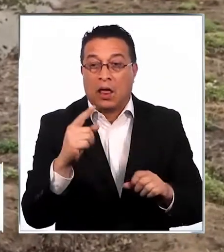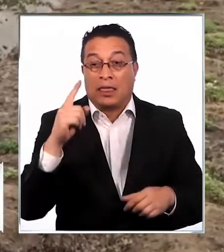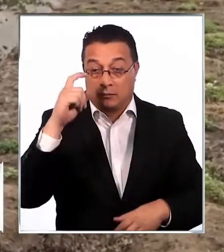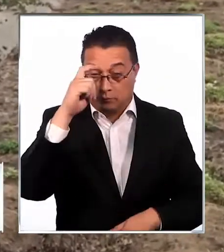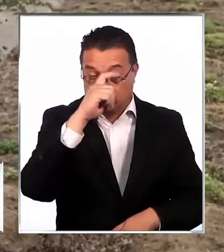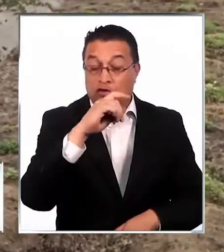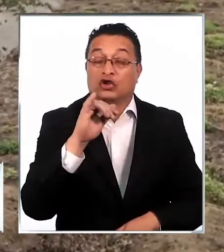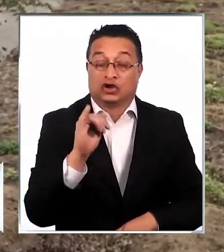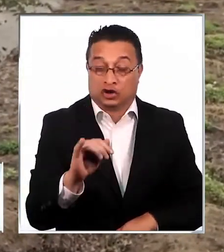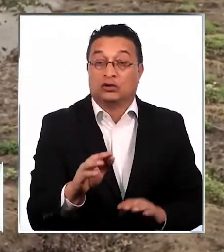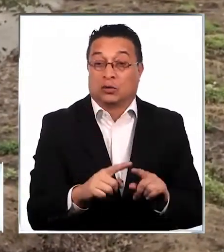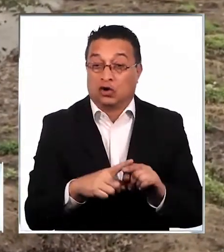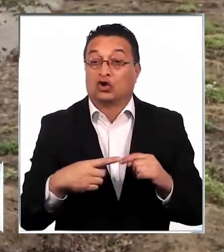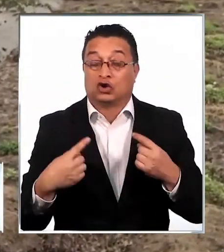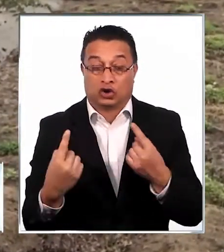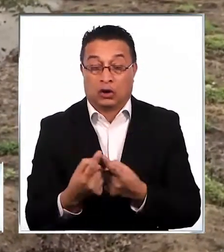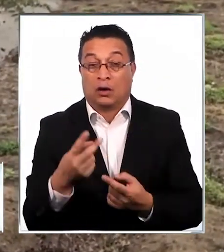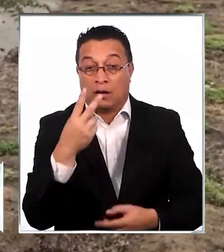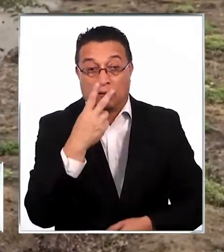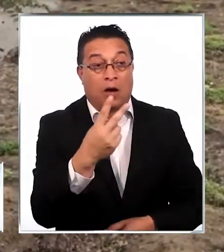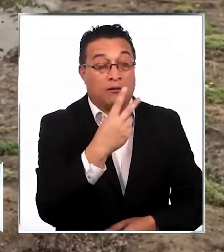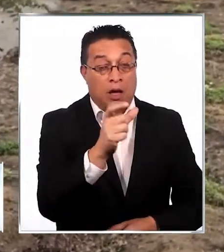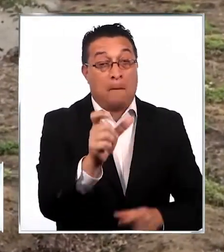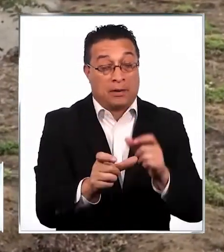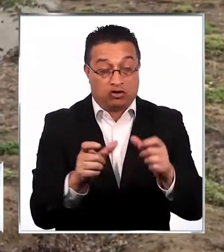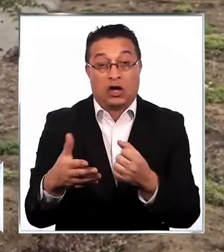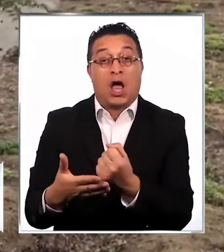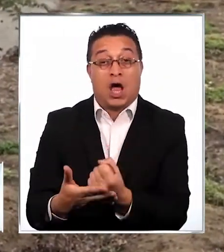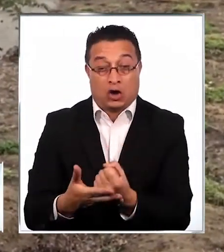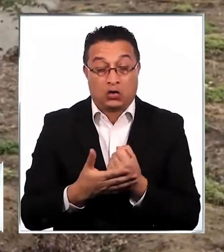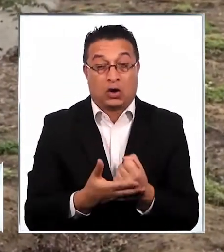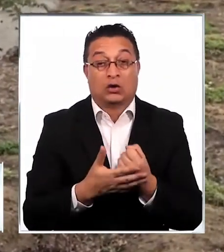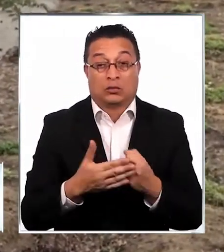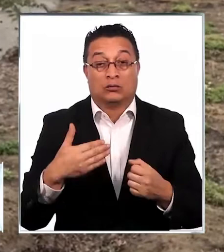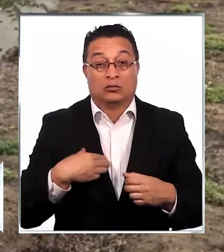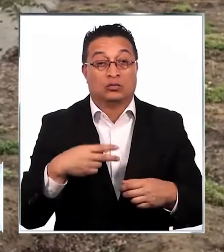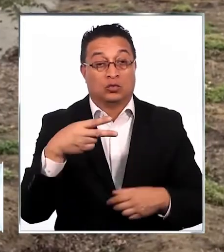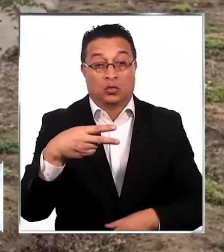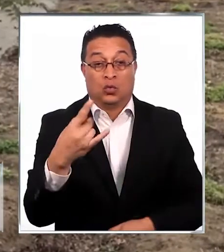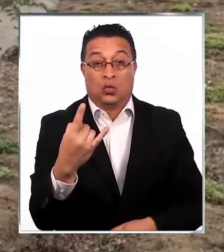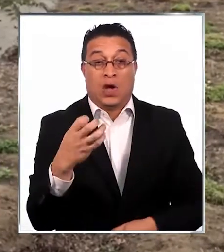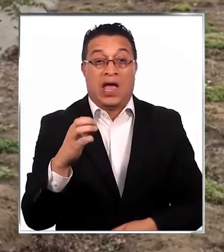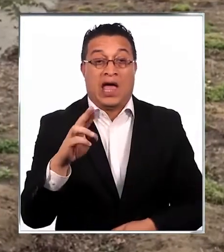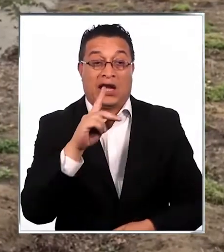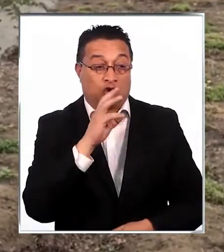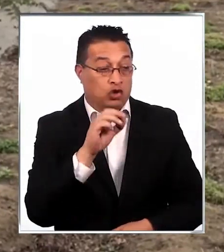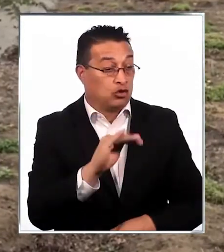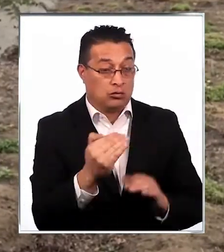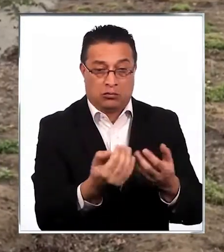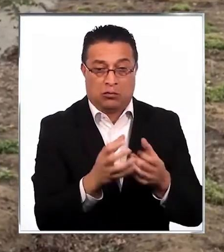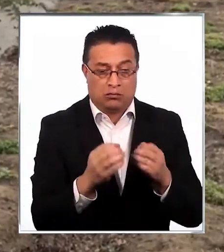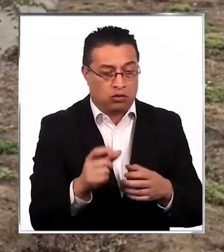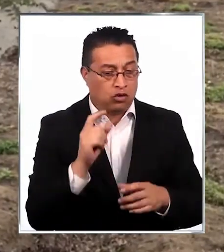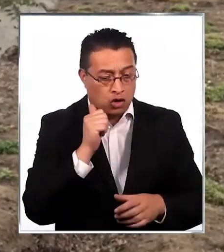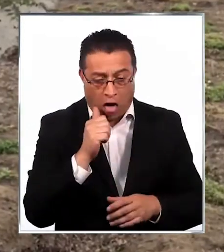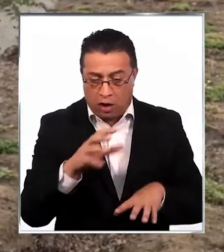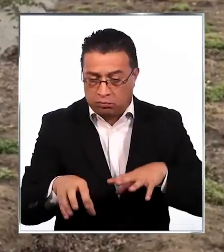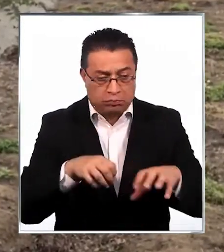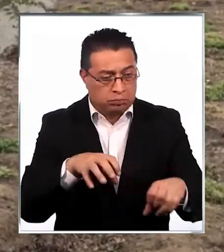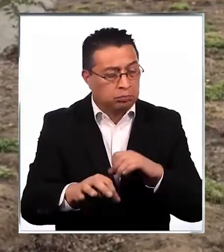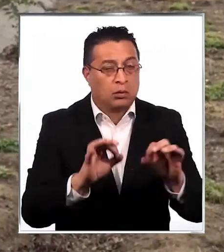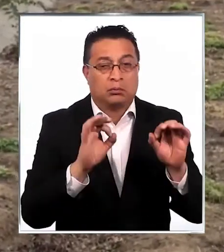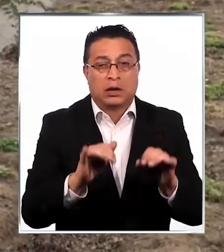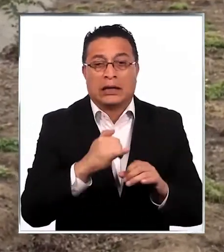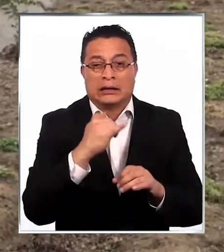igual tuve gente que me acompañó y llevé mi huerto bien seguido. Cosechaba todos los días, entonces siempre